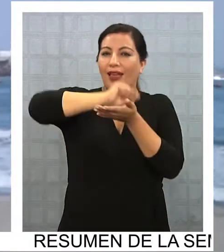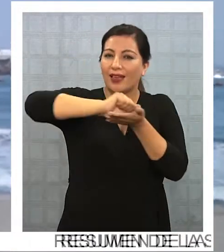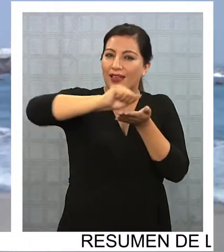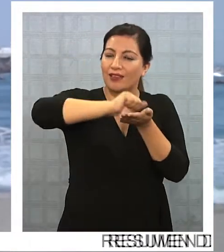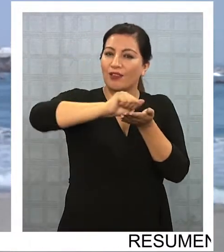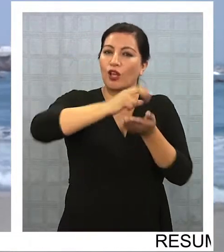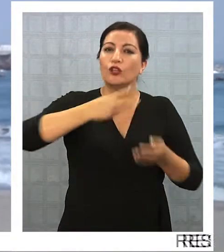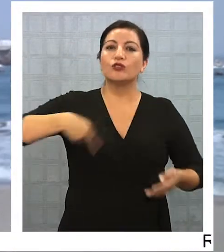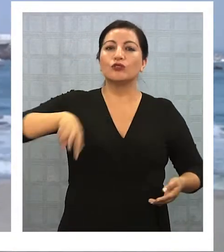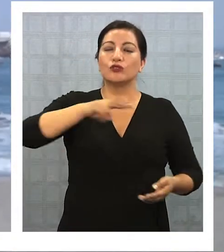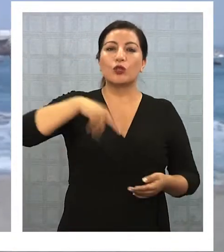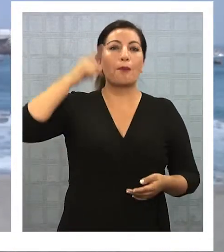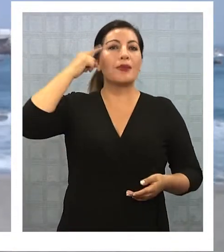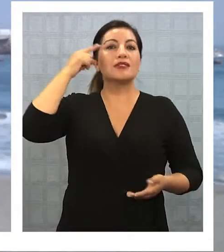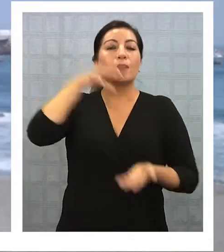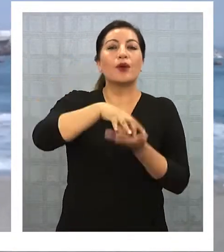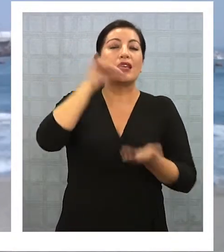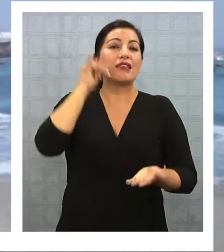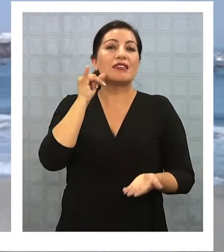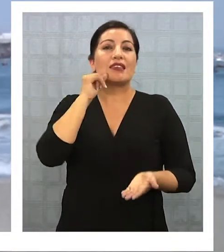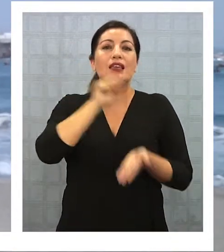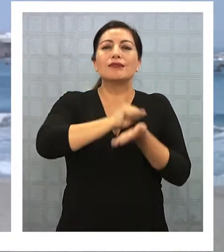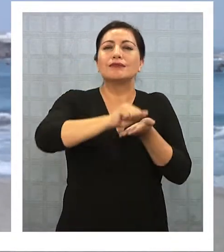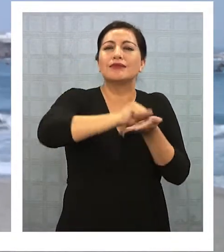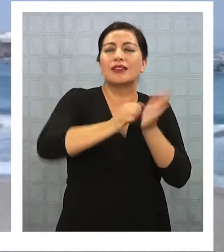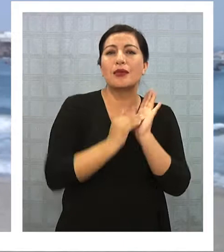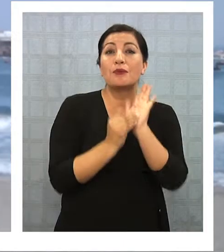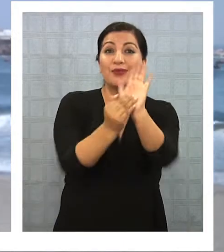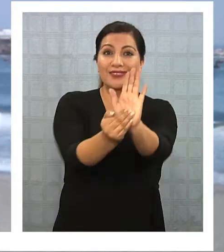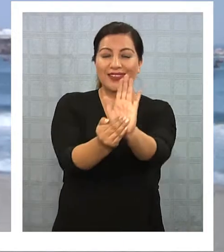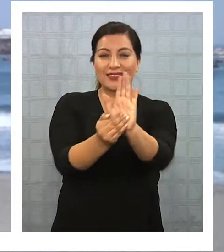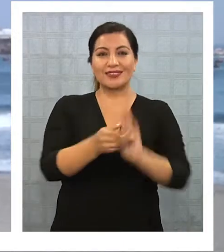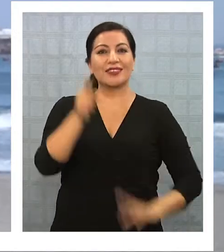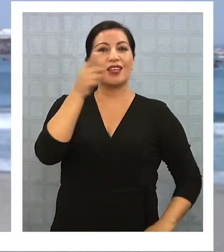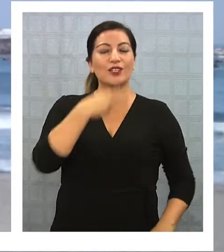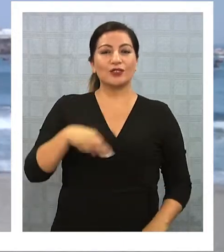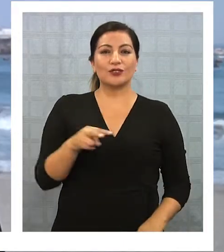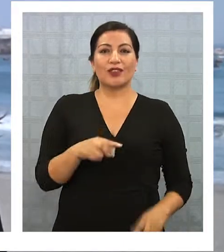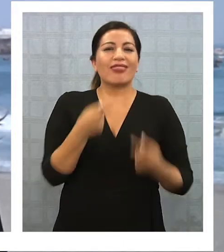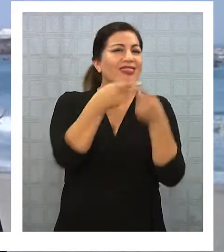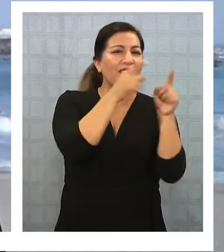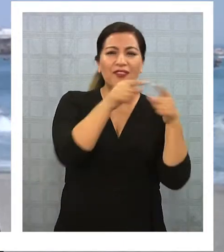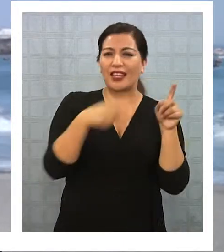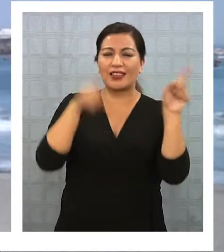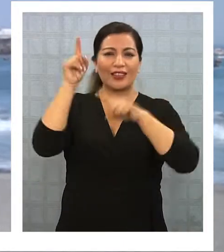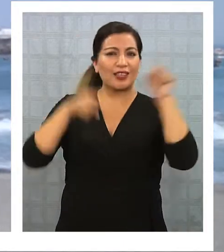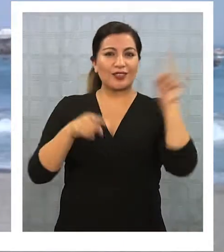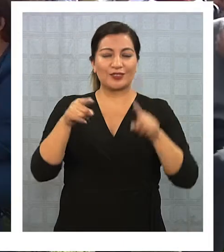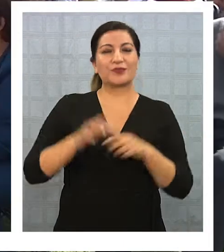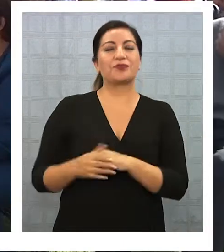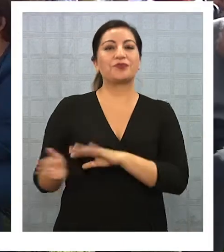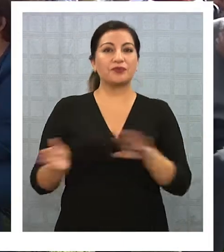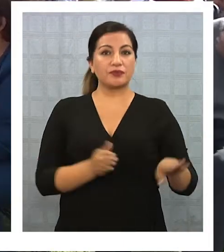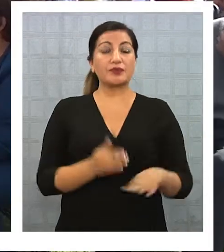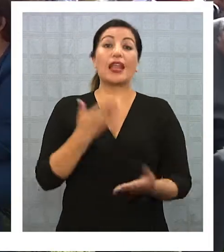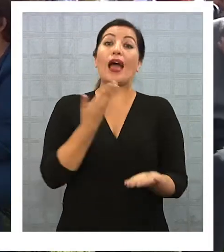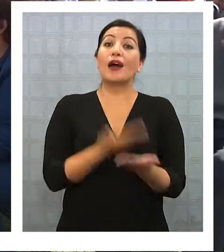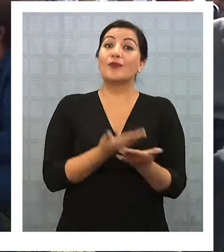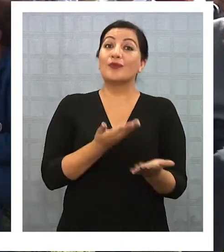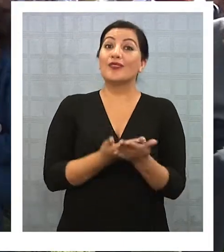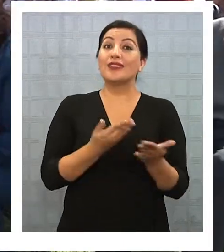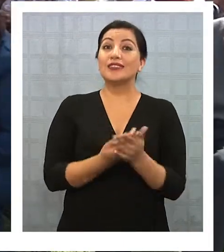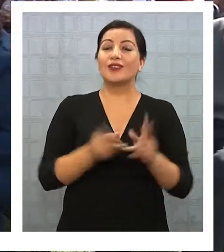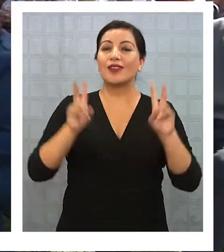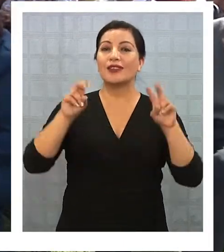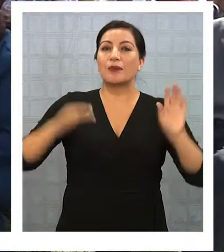todo lo que pensamos de la ciudad y las distintas visiones que tenemos de Iquique, que es tan diverso y tan multicultural. Aprovechando